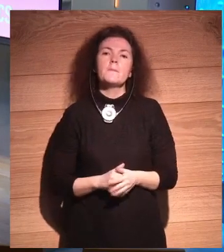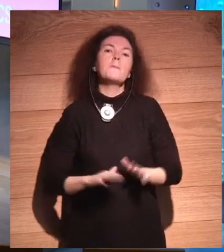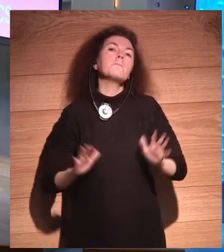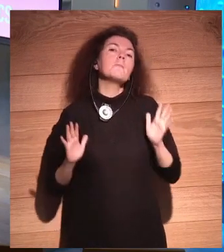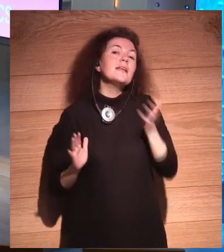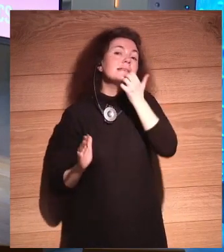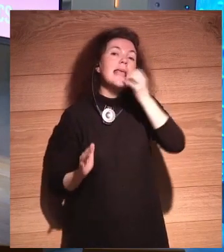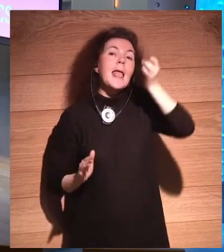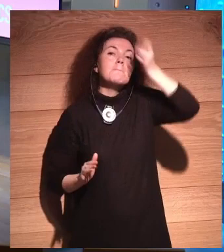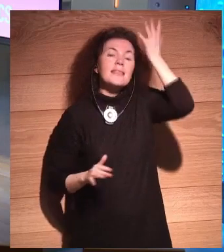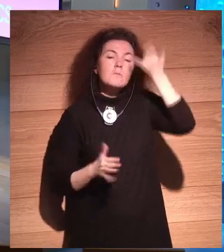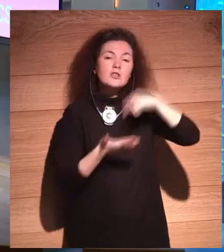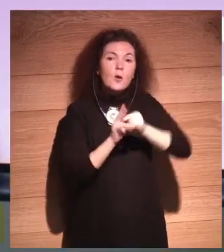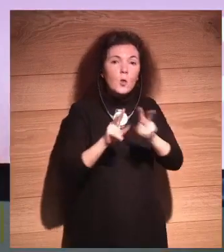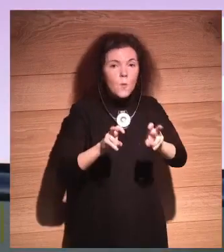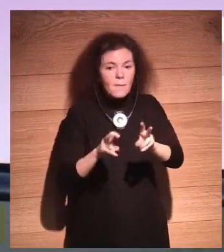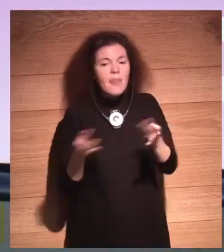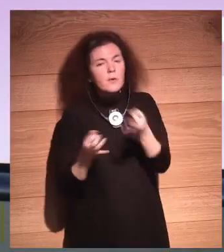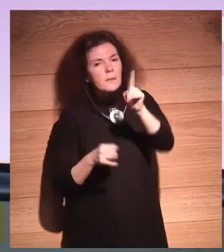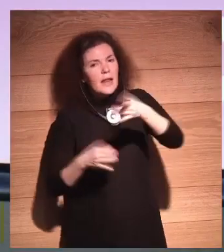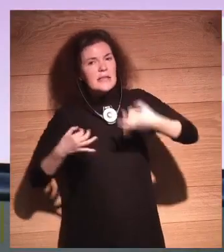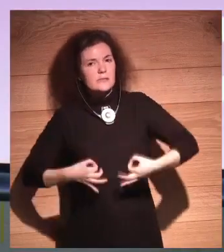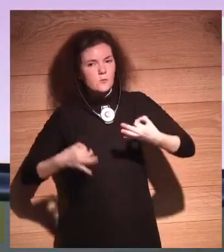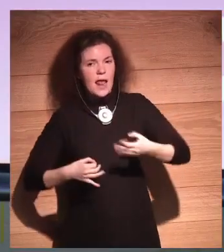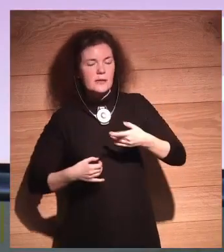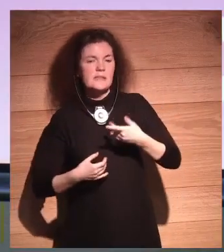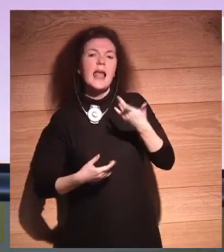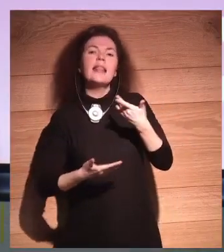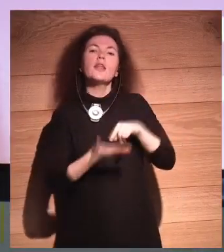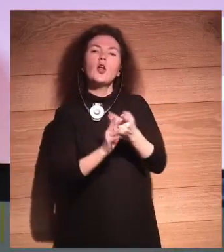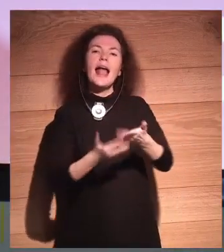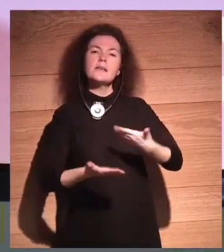Pero si inventamos estas tecnologías, también tenemos que asegurarnos de que son seguras,